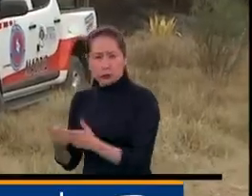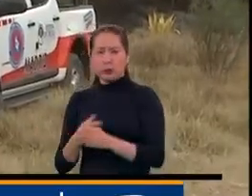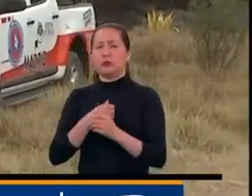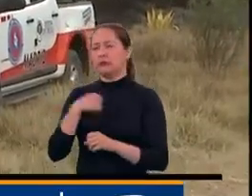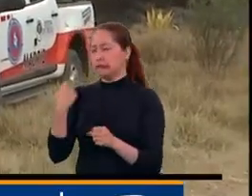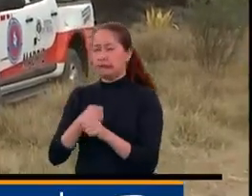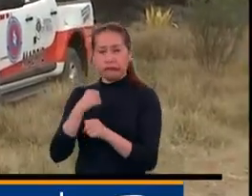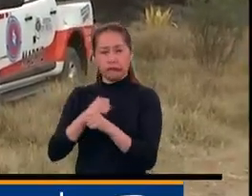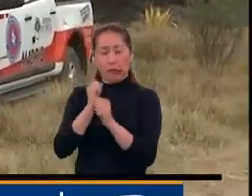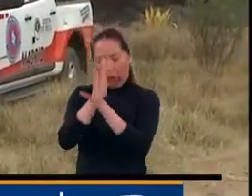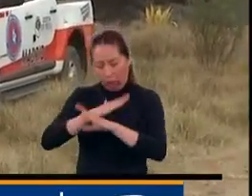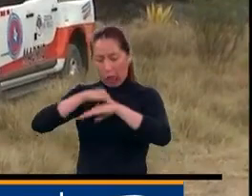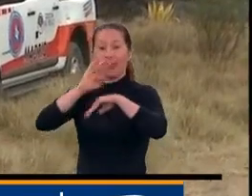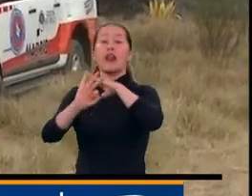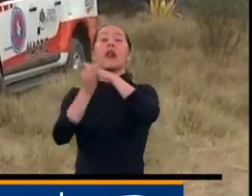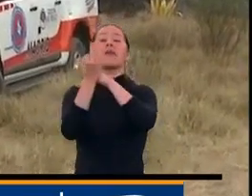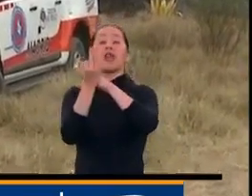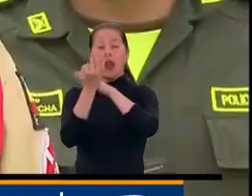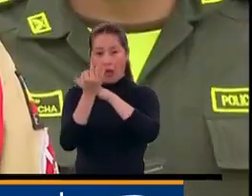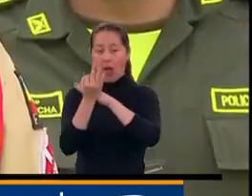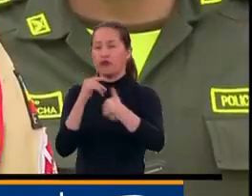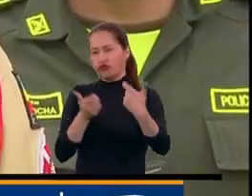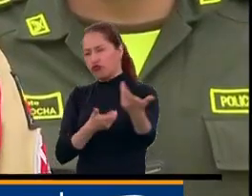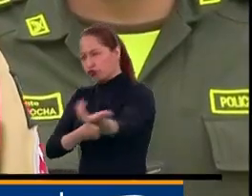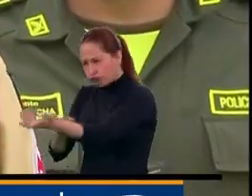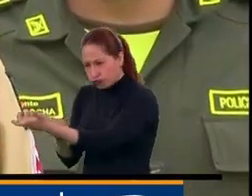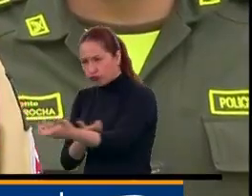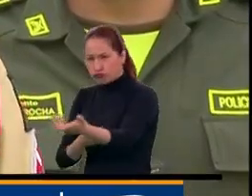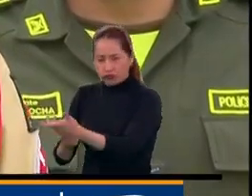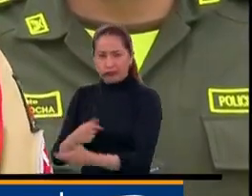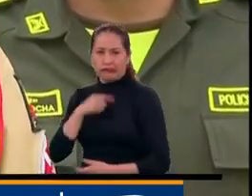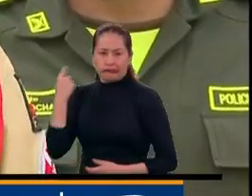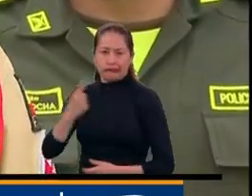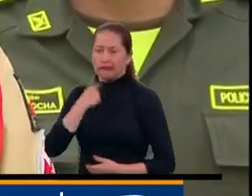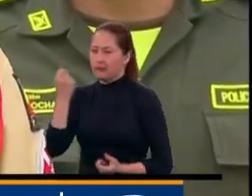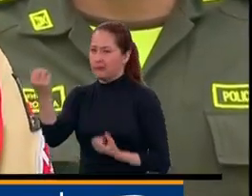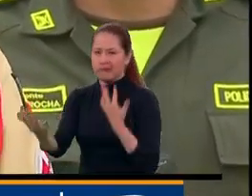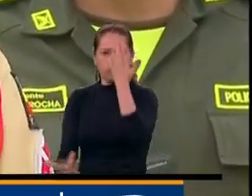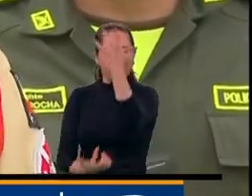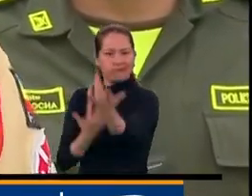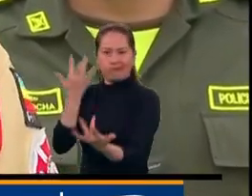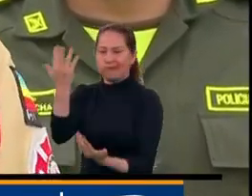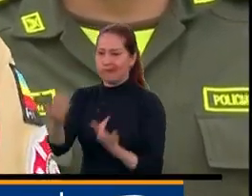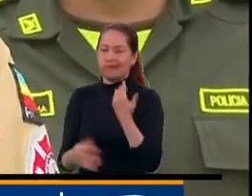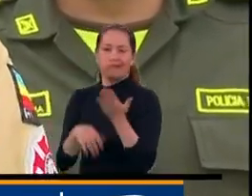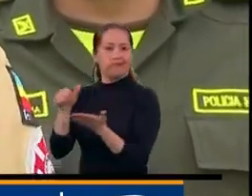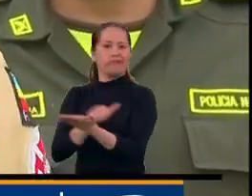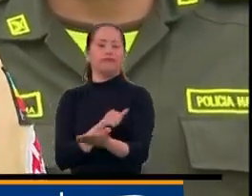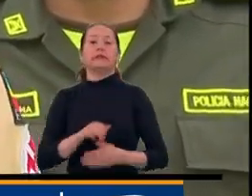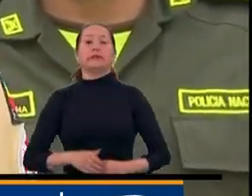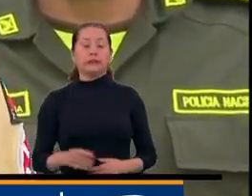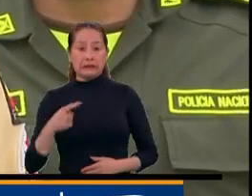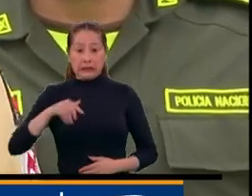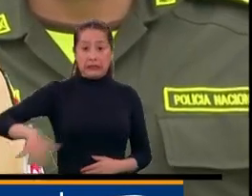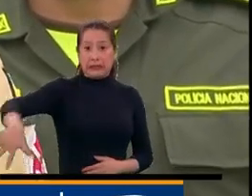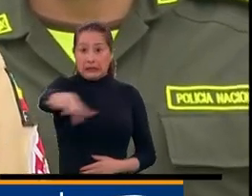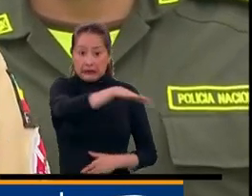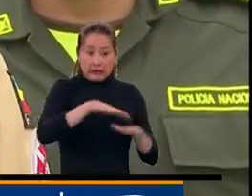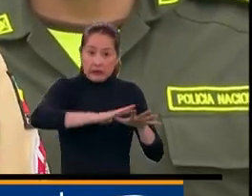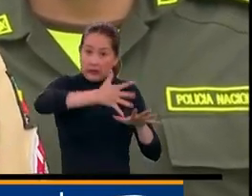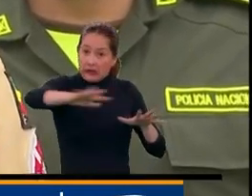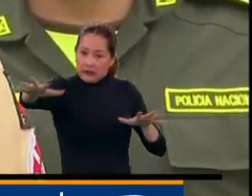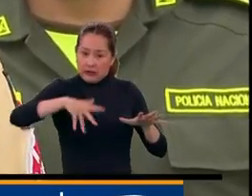quemado en su totalidad. Nació situaciones complejas teniendo en cuenta las características del terreno, también las características de la